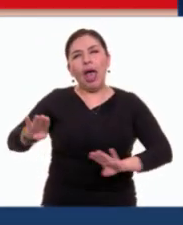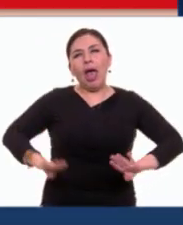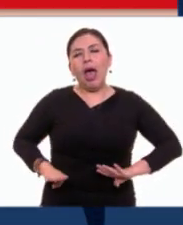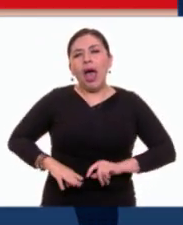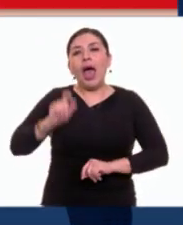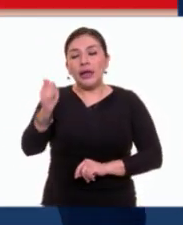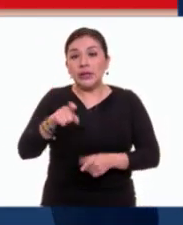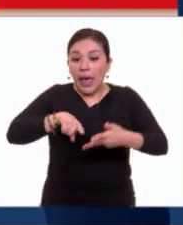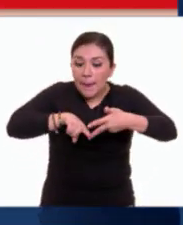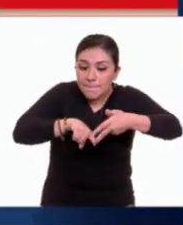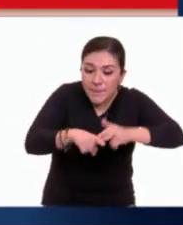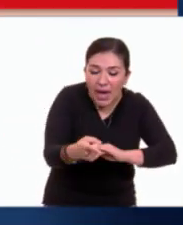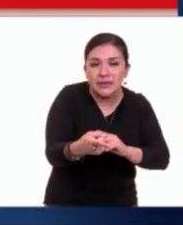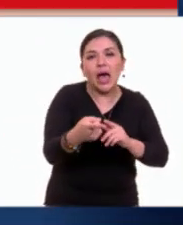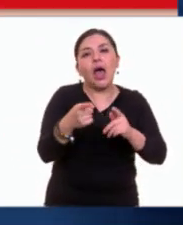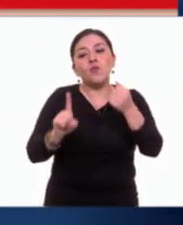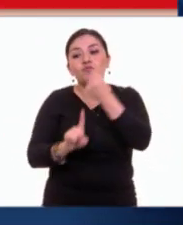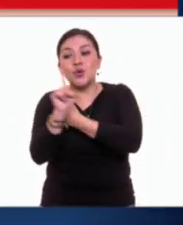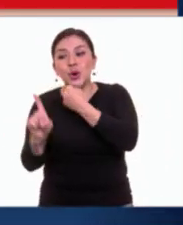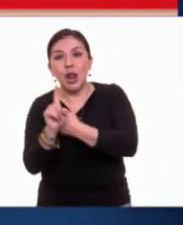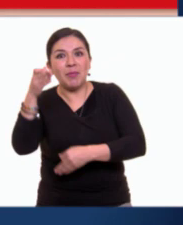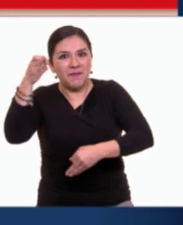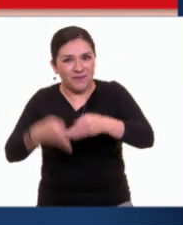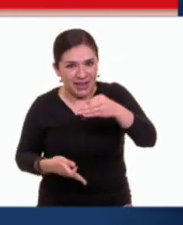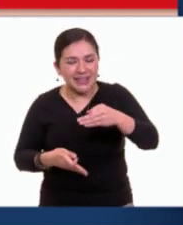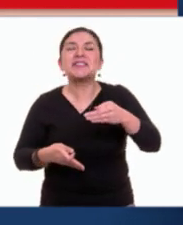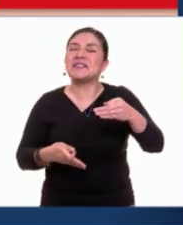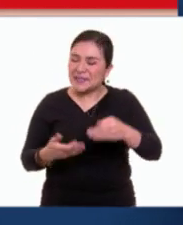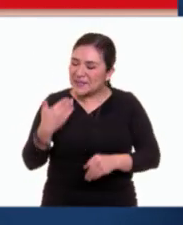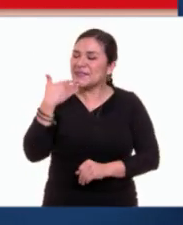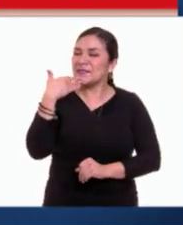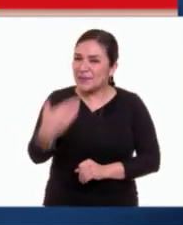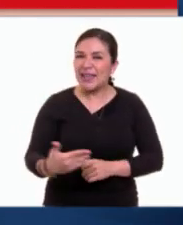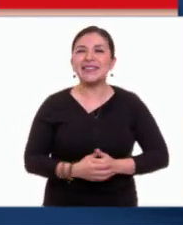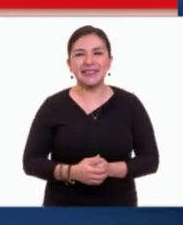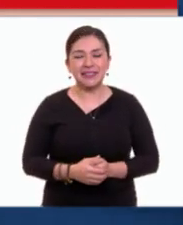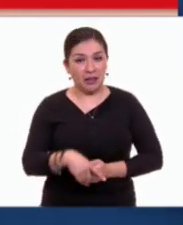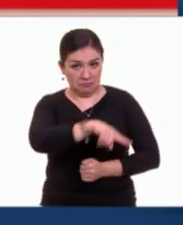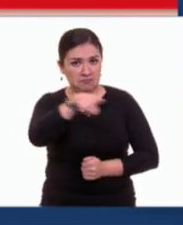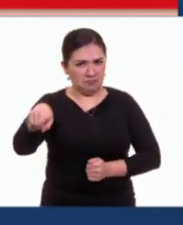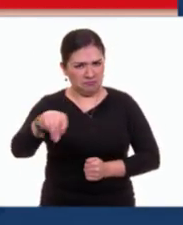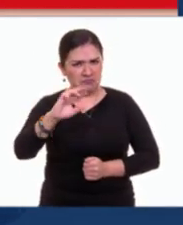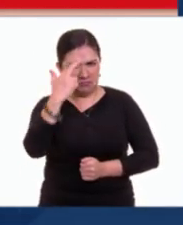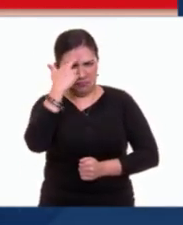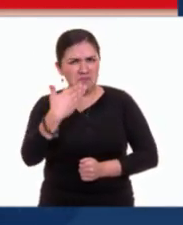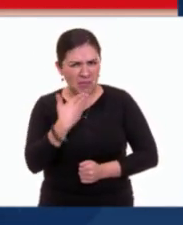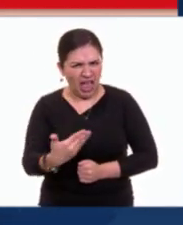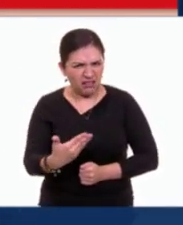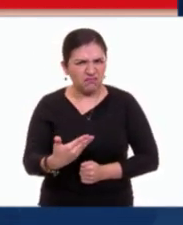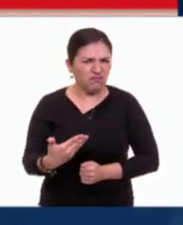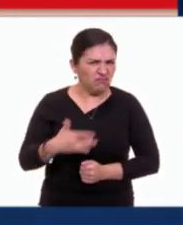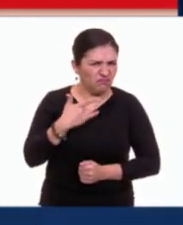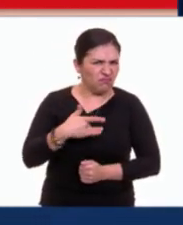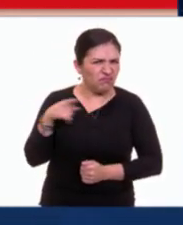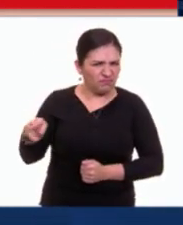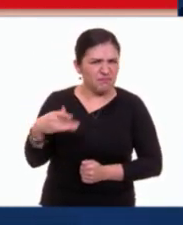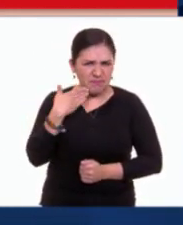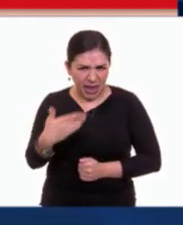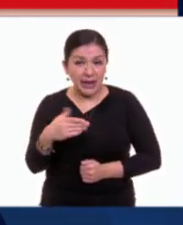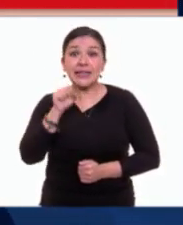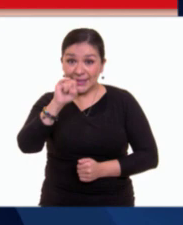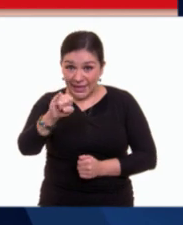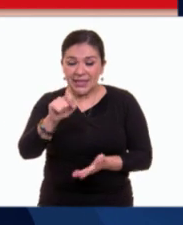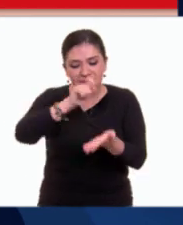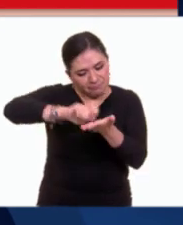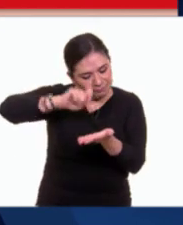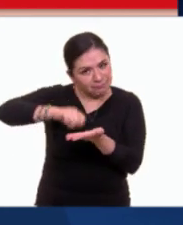que tiene es inicio, desarrollo y fin. Muy bien, Juan Carlos. ¿Están de acuerdo en casa? Si es así, escríbanlo en